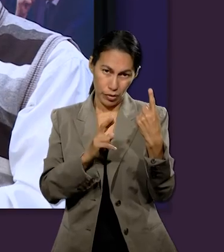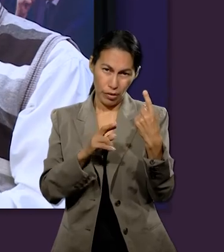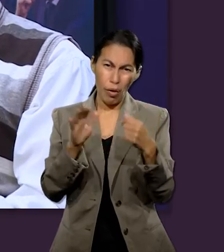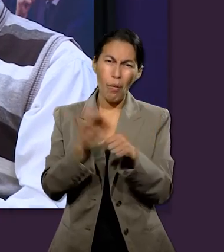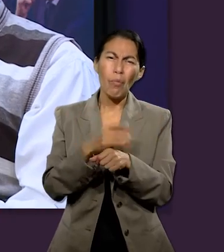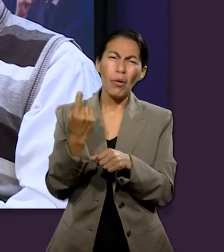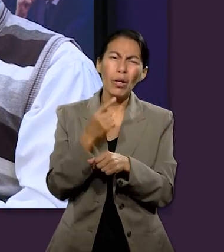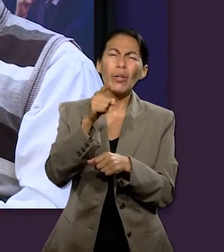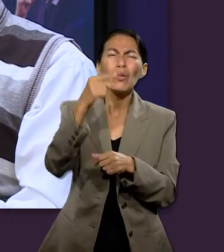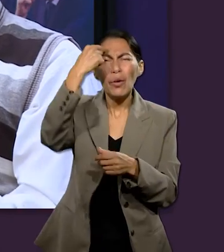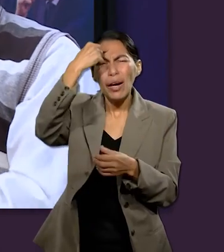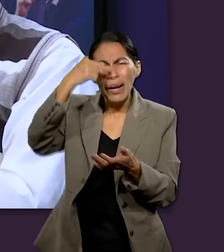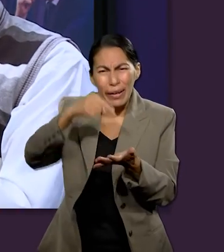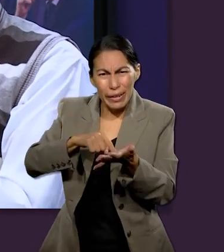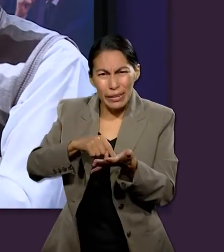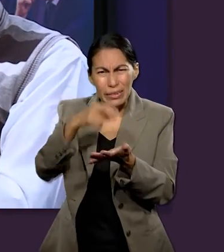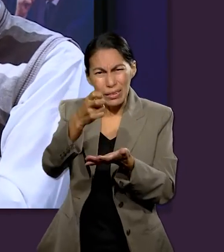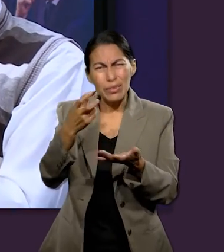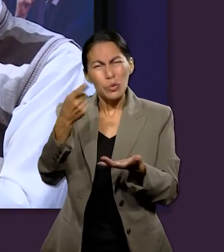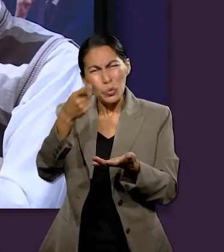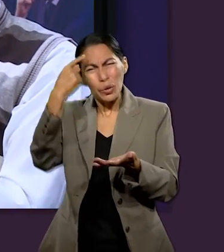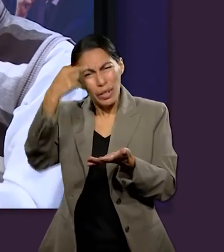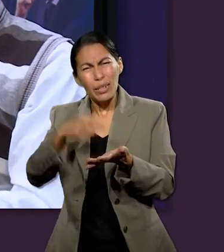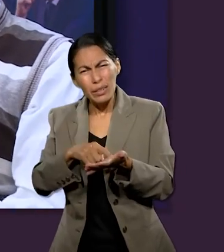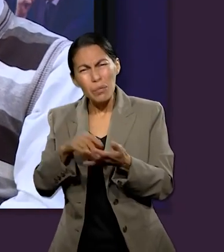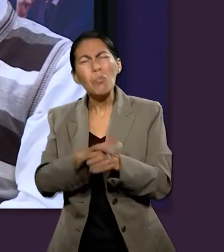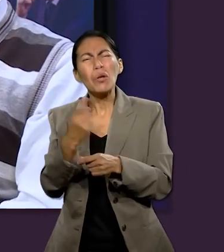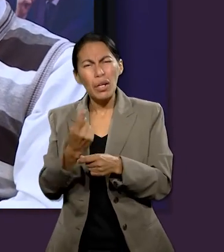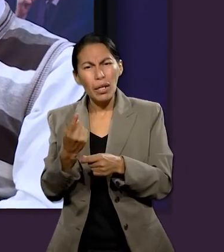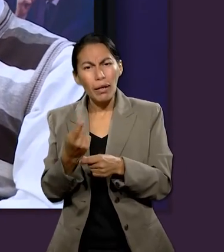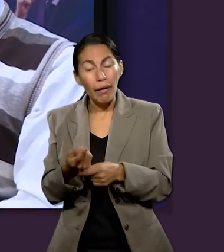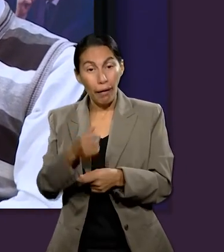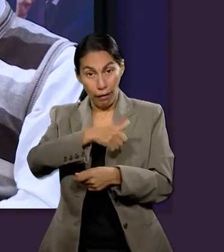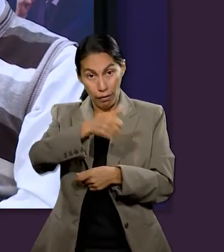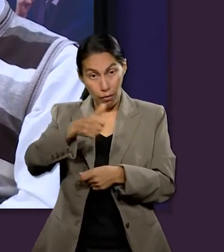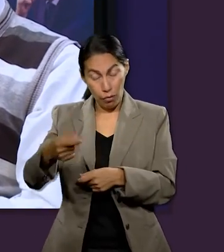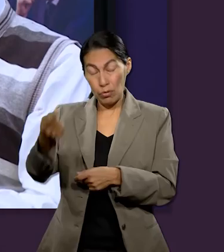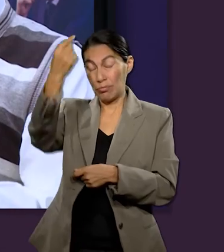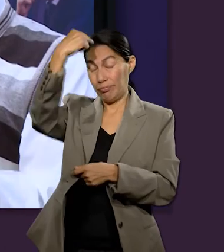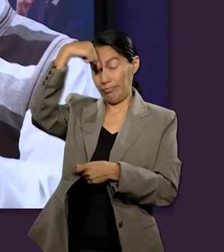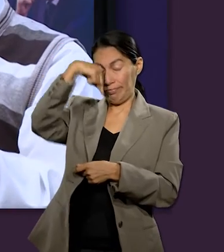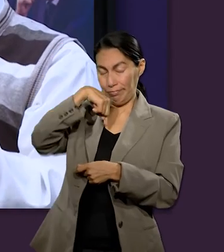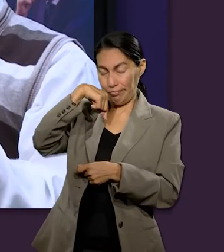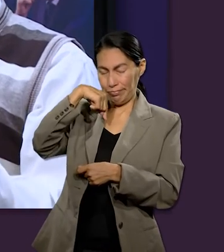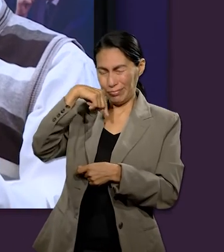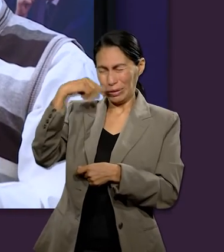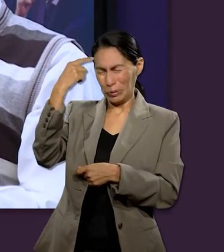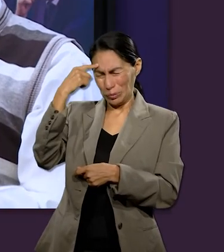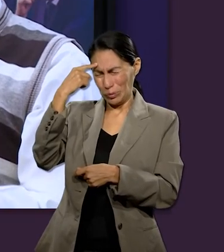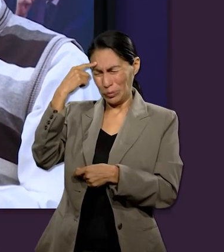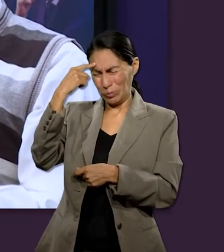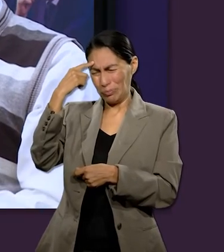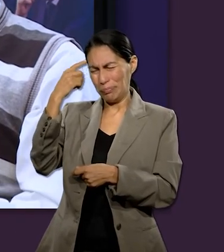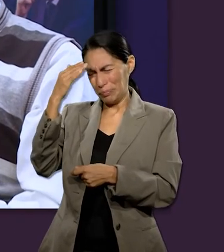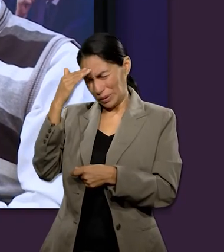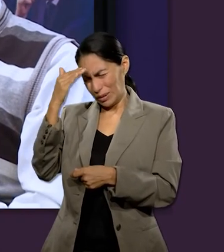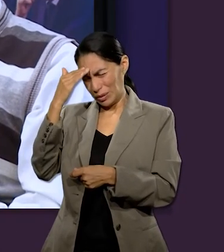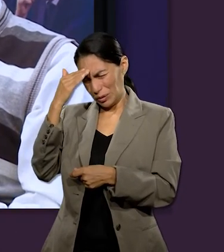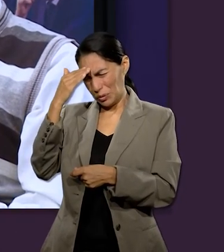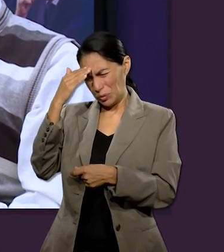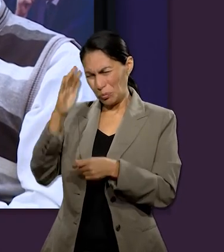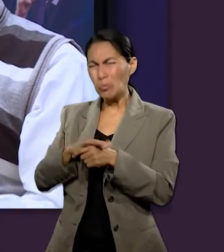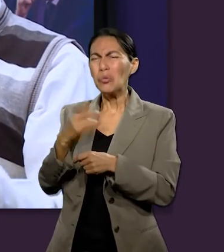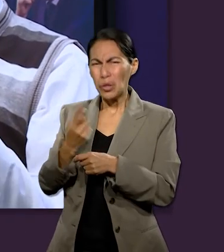qué se cree lo que se está creyendo? ¿por qué crees lo que crees? y indagar dentro de uno mismo precisamente